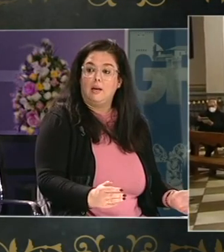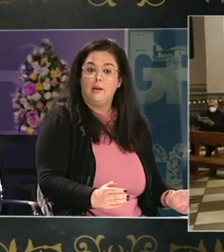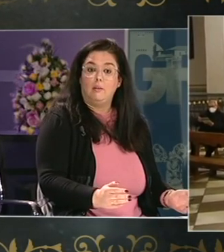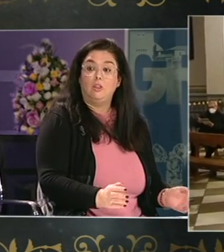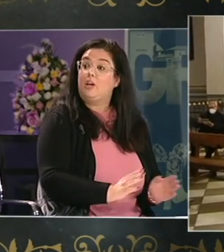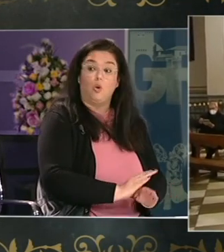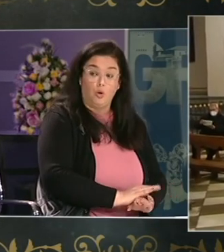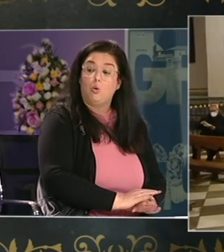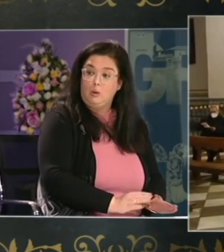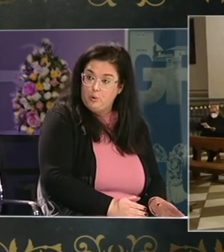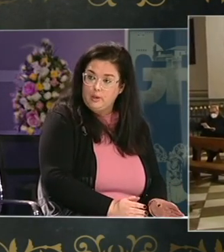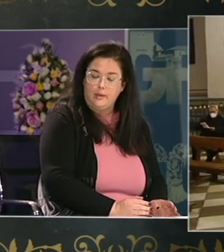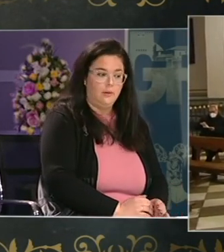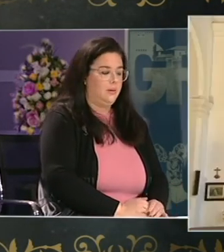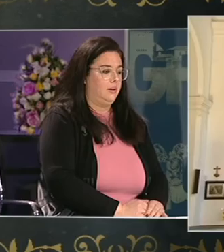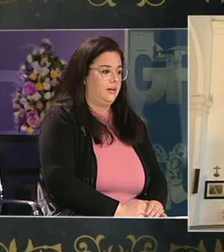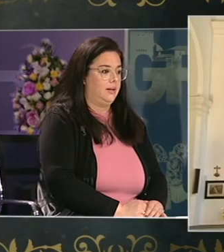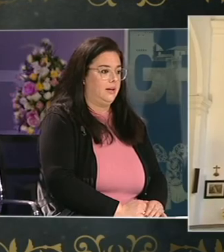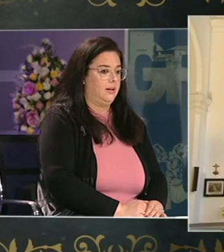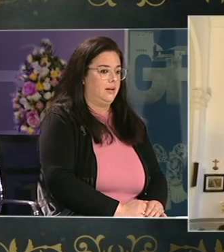dinamitada desconozco el por qué